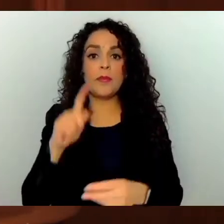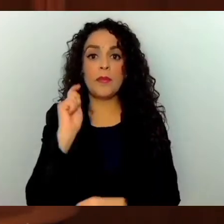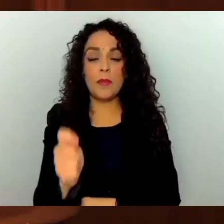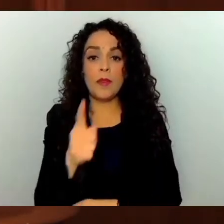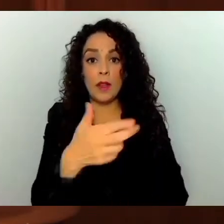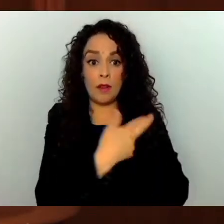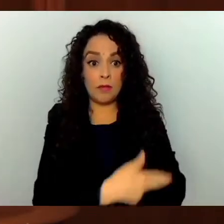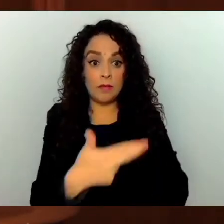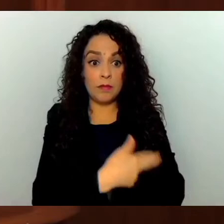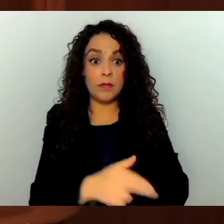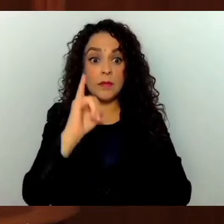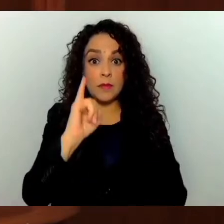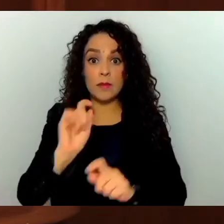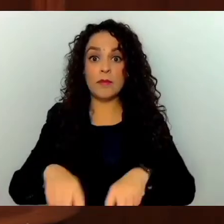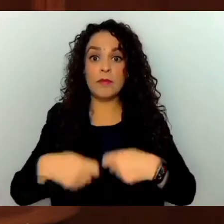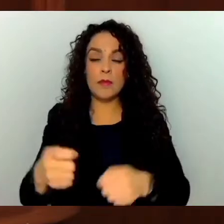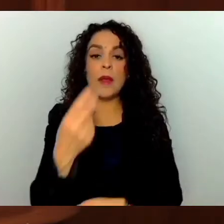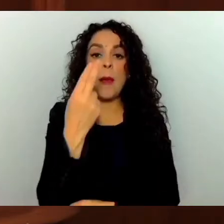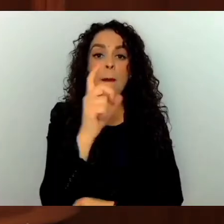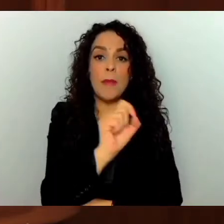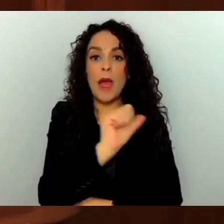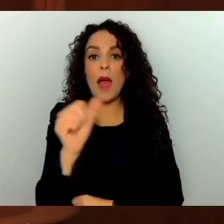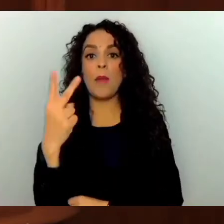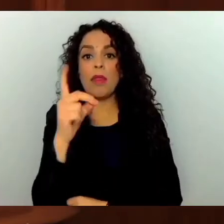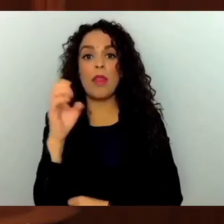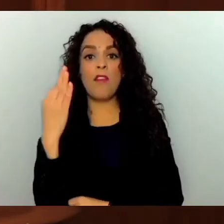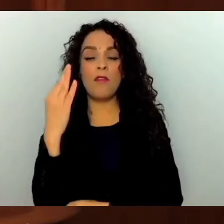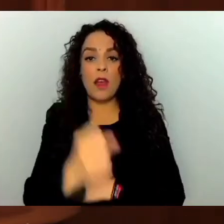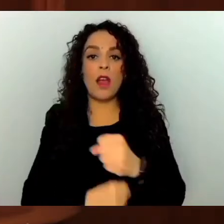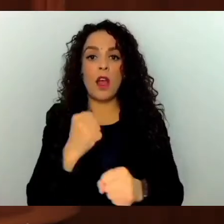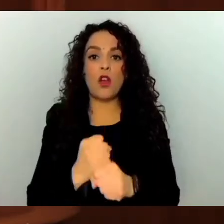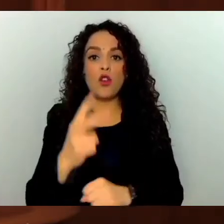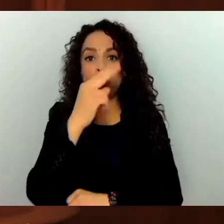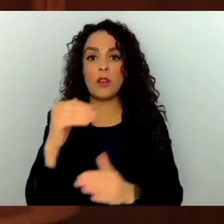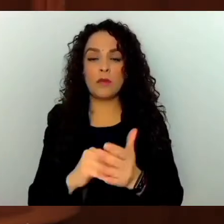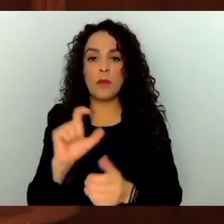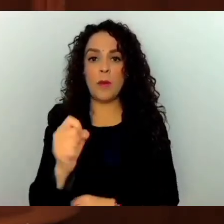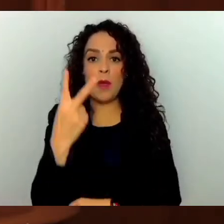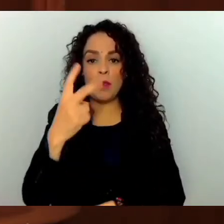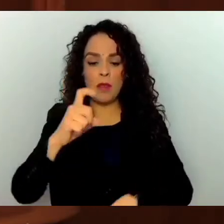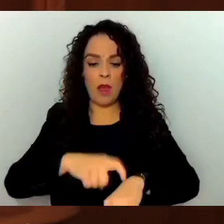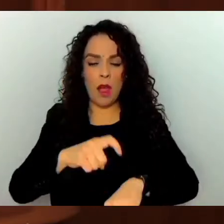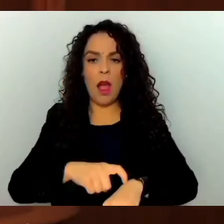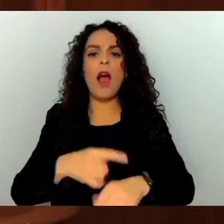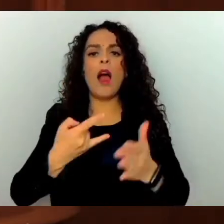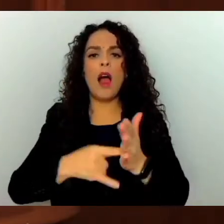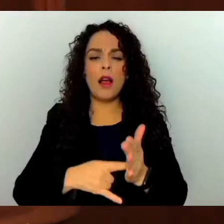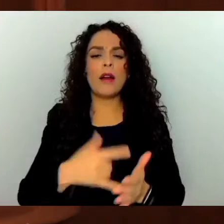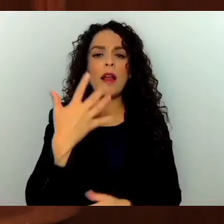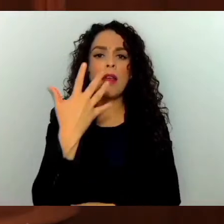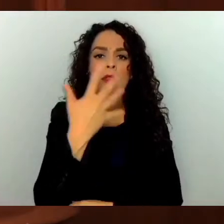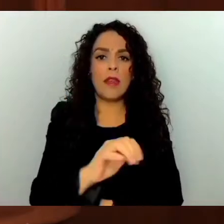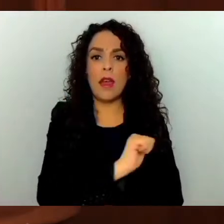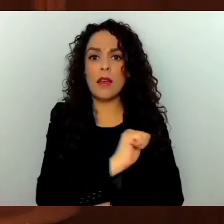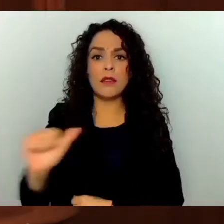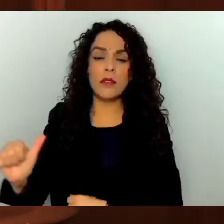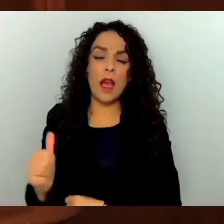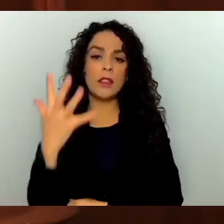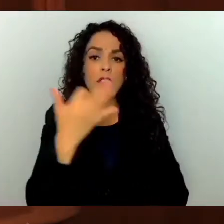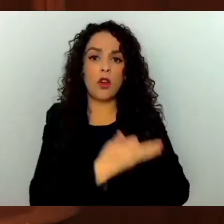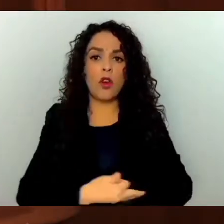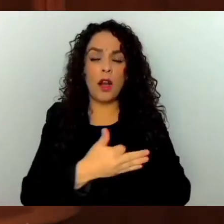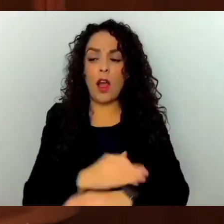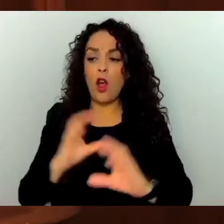entregadas del 20 al 25 de febrero del 2022 en un horario de 10 a 17 horas en la oficina de la Secretaría